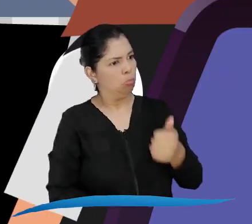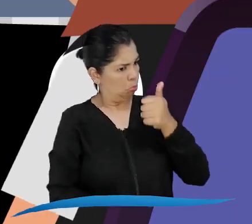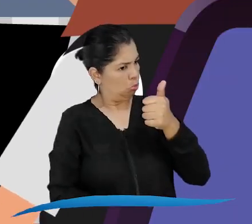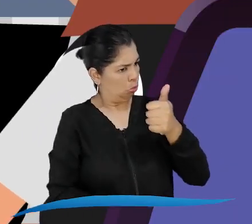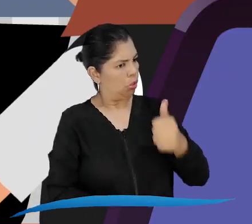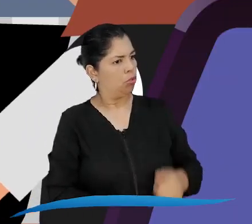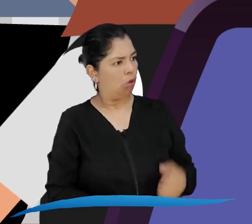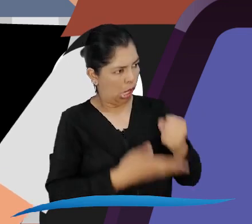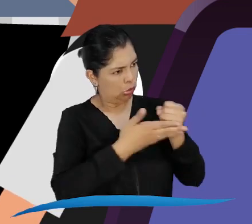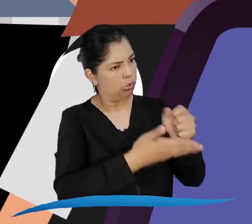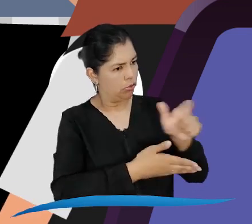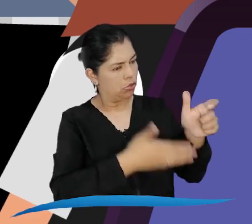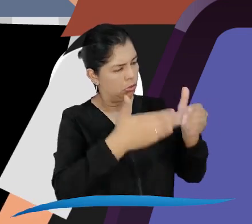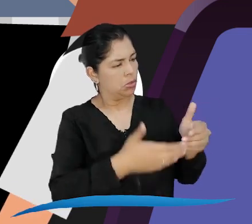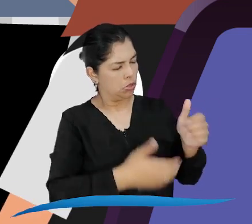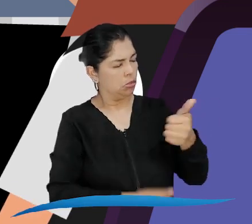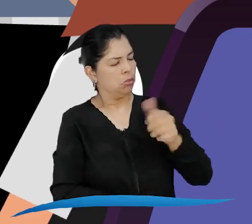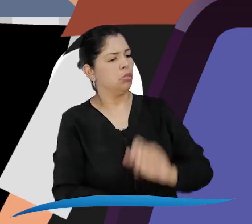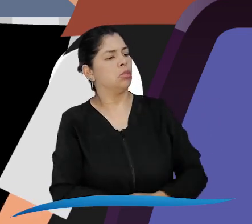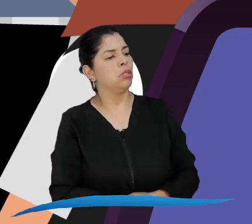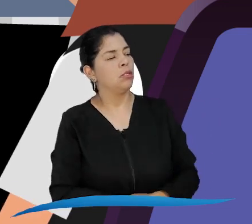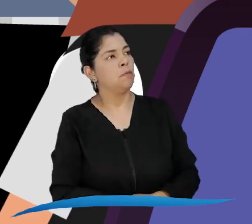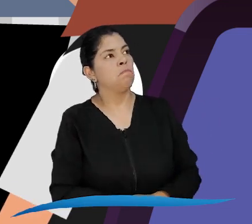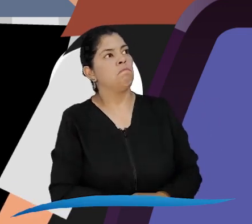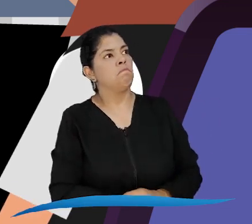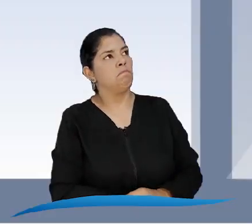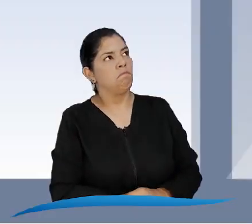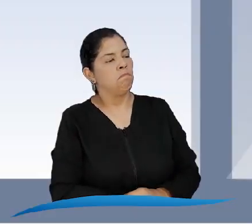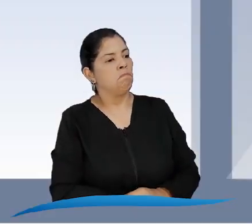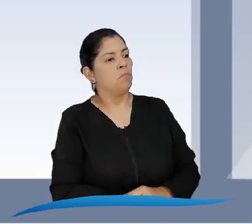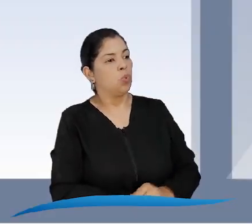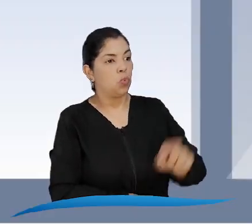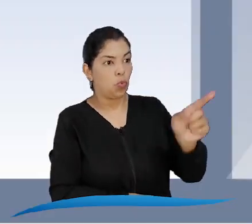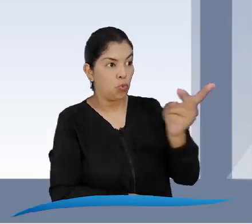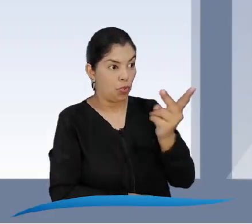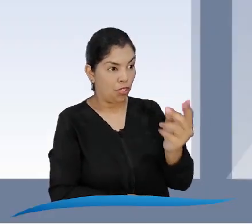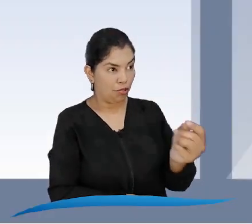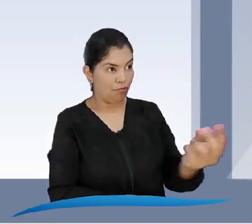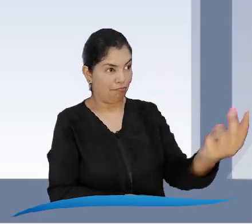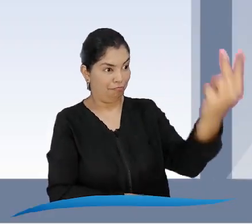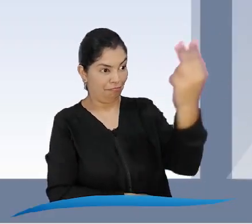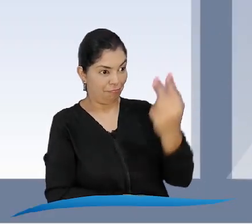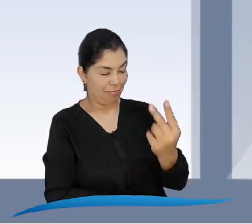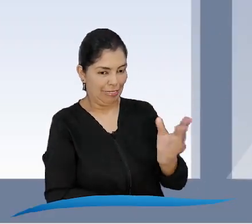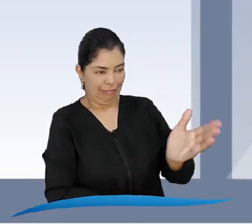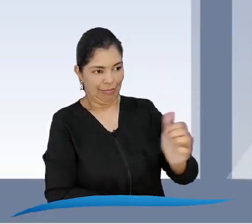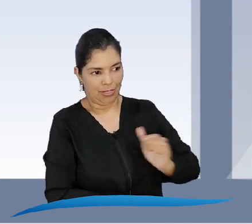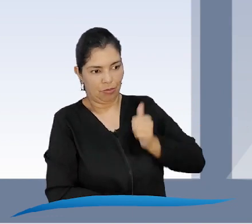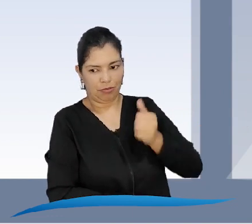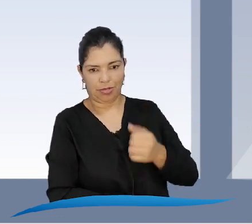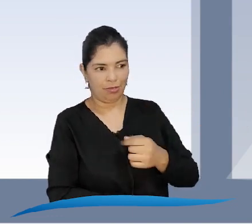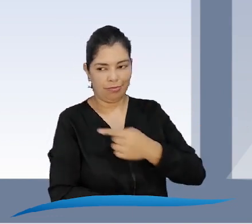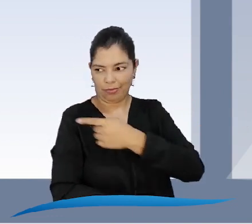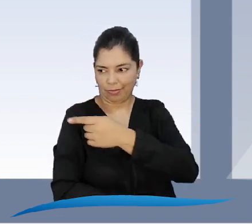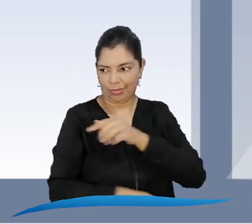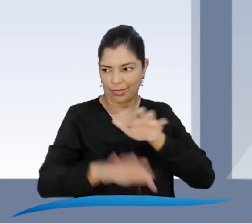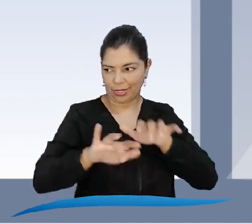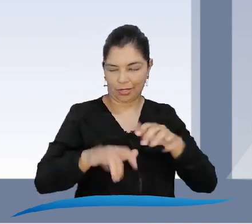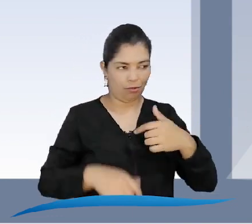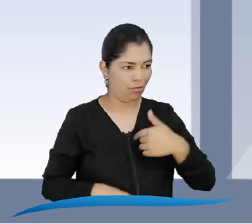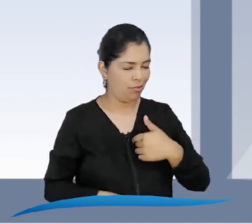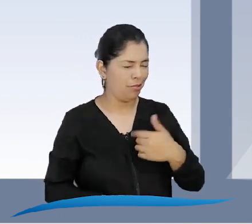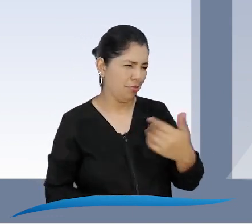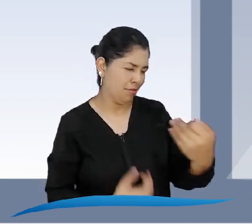territoriales de discapacidad es muy bueno para la gente del municipio, pero aprovechando su presencia y experiencia en el tema, por favor